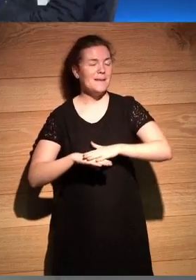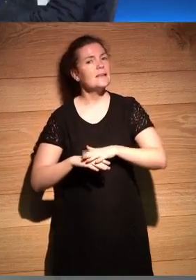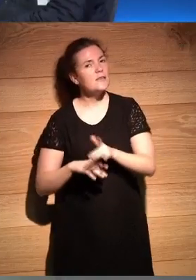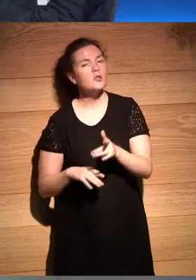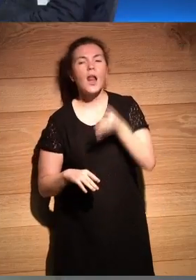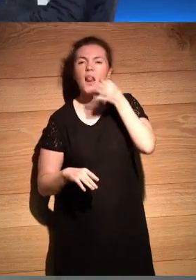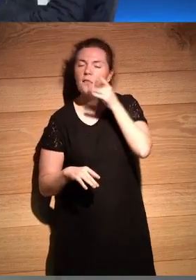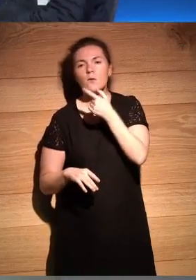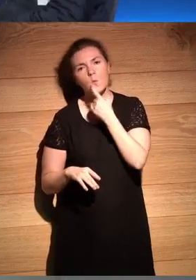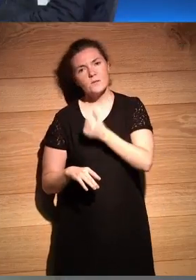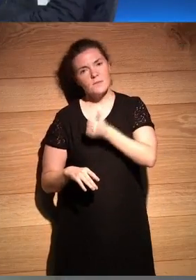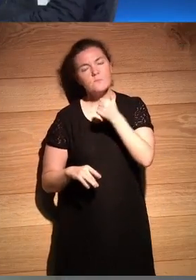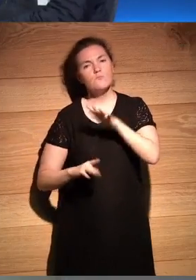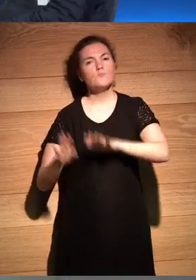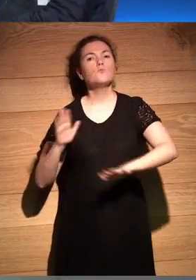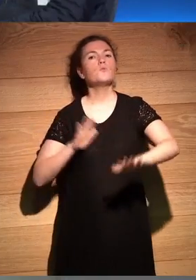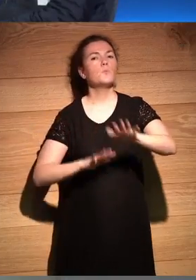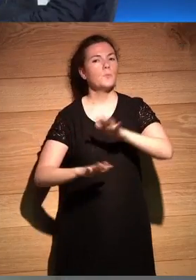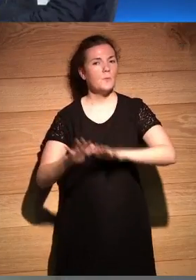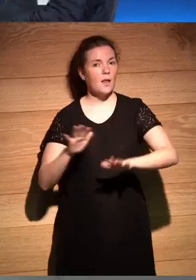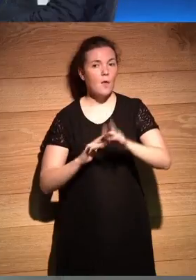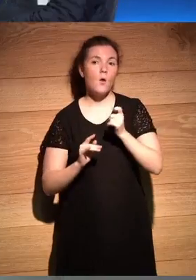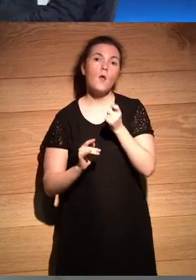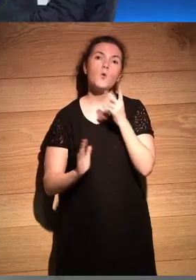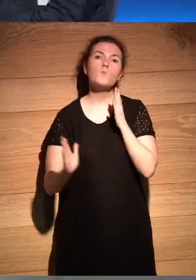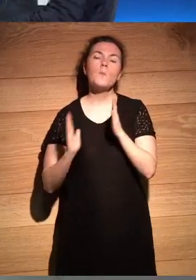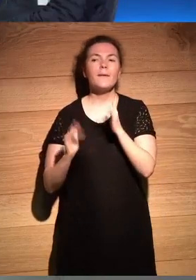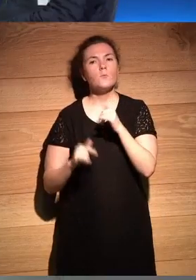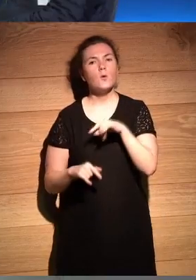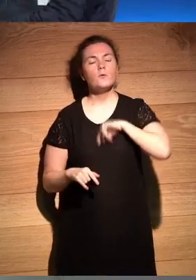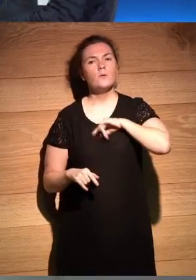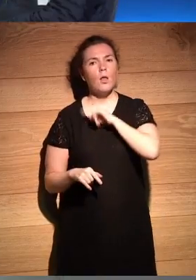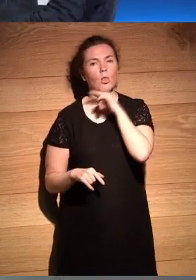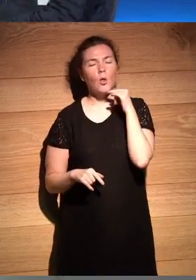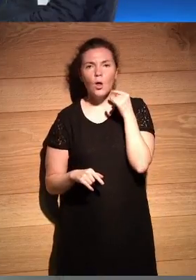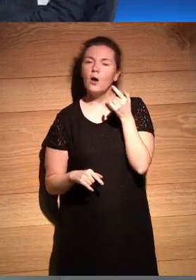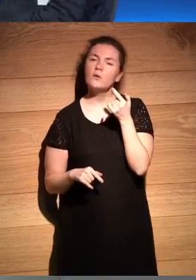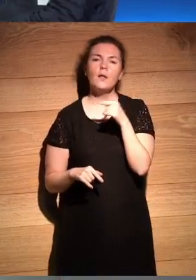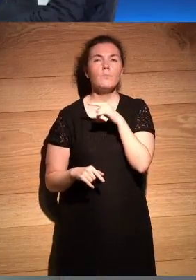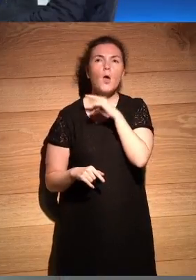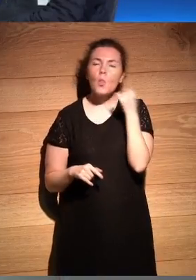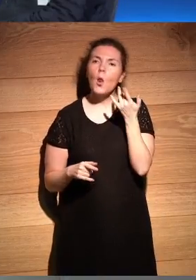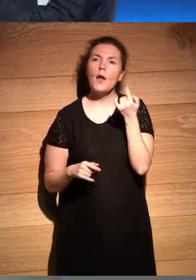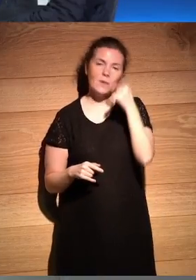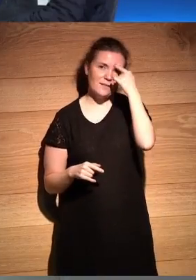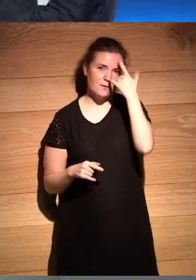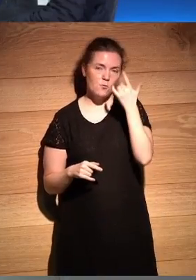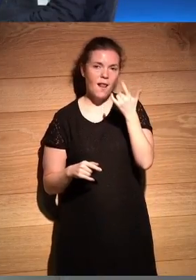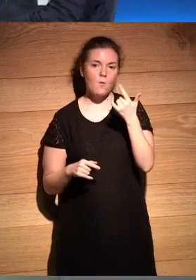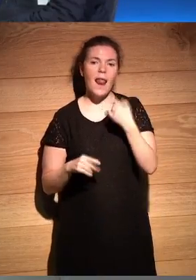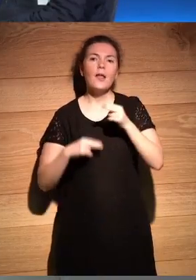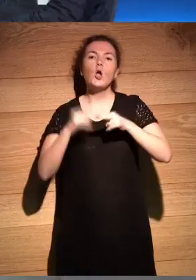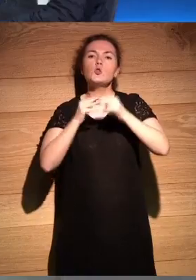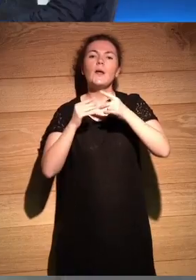realmente muy complicado e incluso por momentos doloroso en el sentido intelectual de la palabra construir ese yo ¿no?